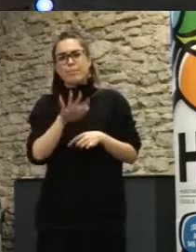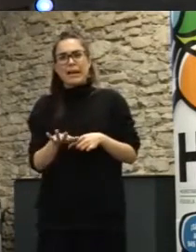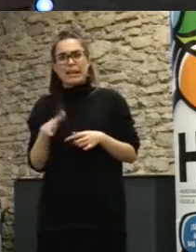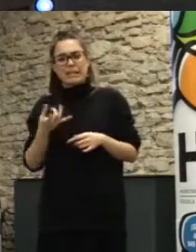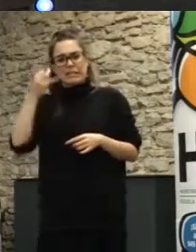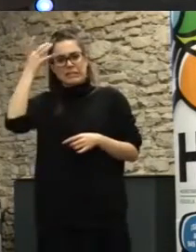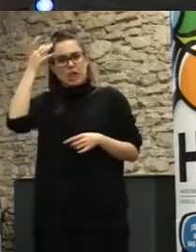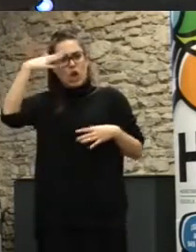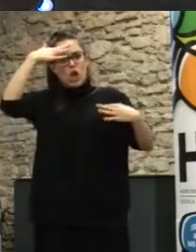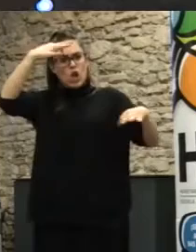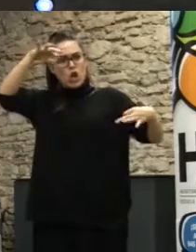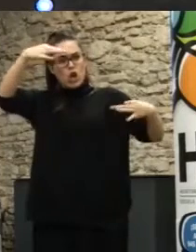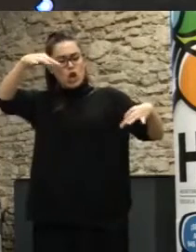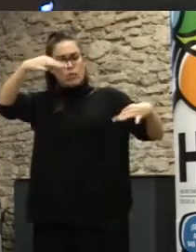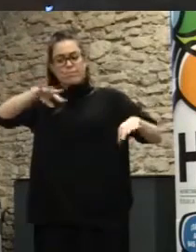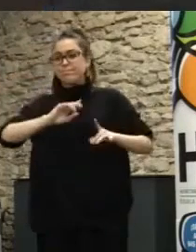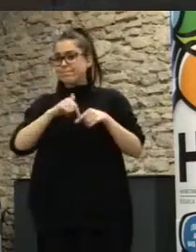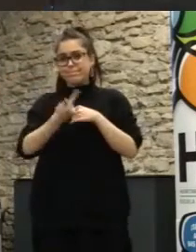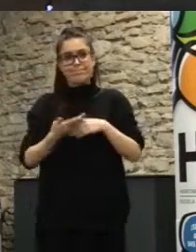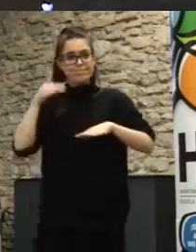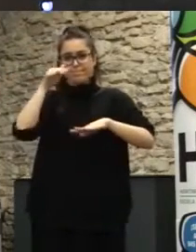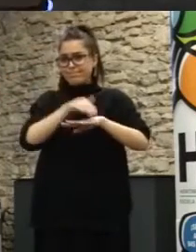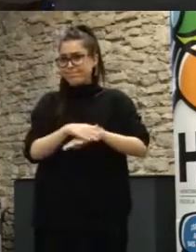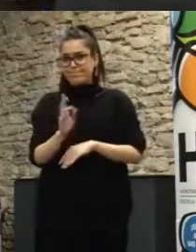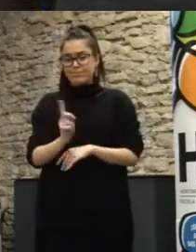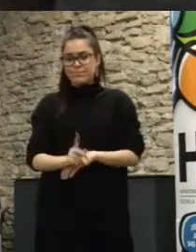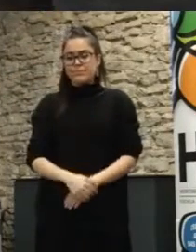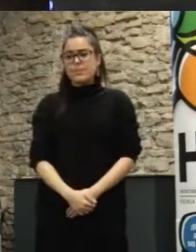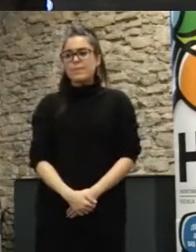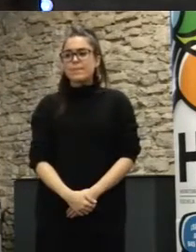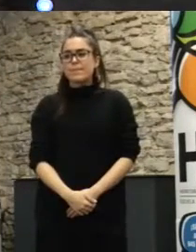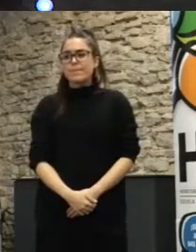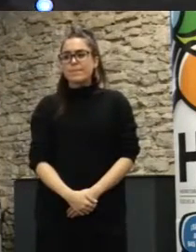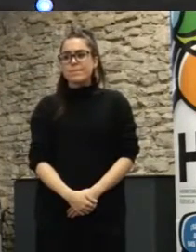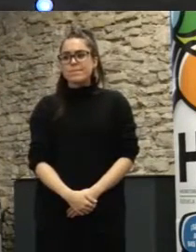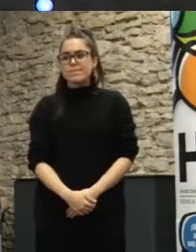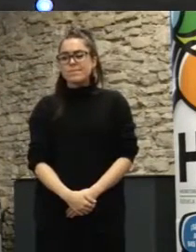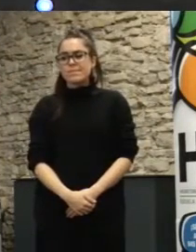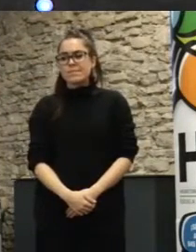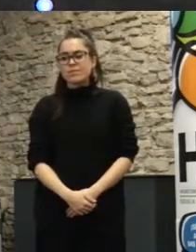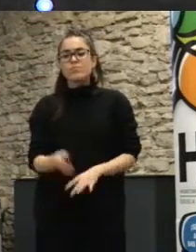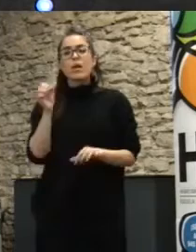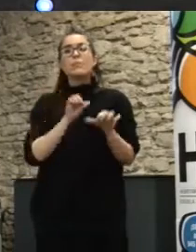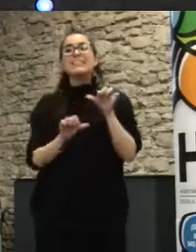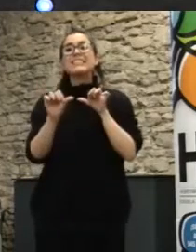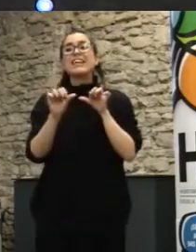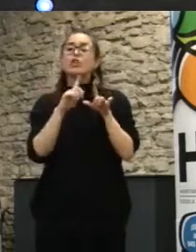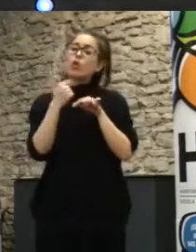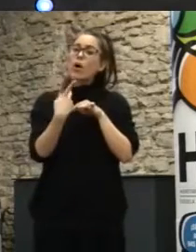totalmente racionales y sencillas, pero no se cumplen en muchos casos. A partir de ahí, hay que informar.